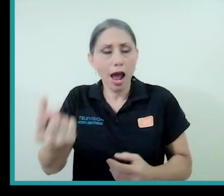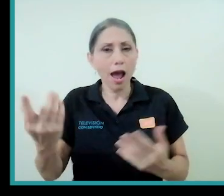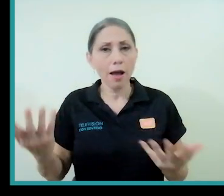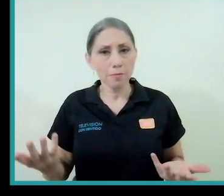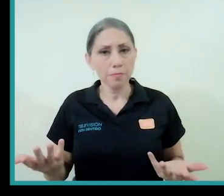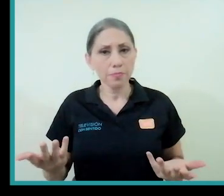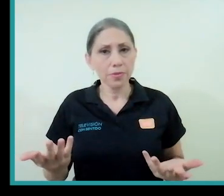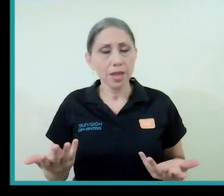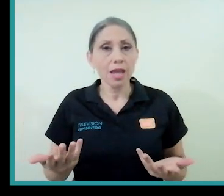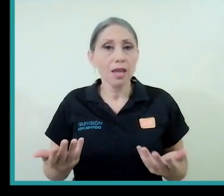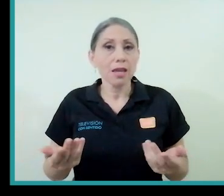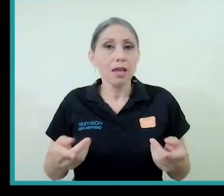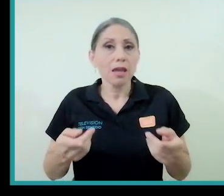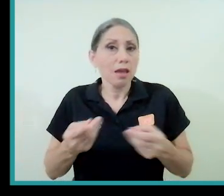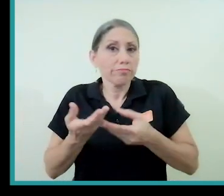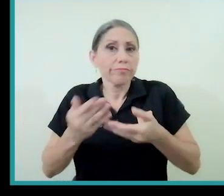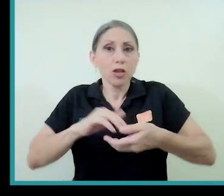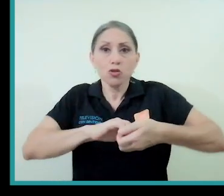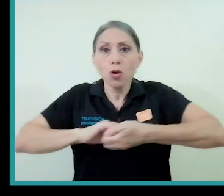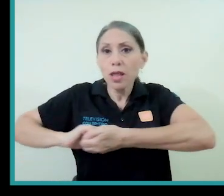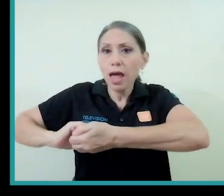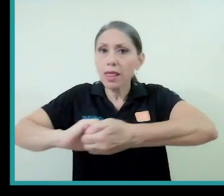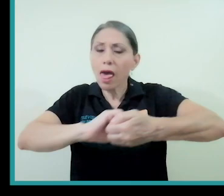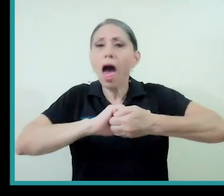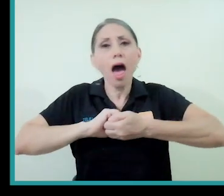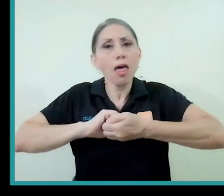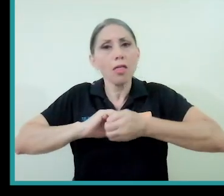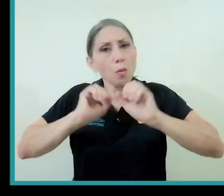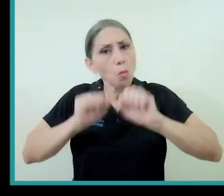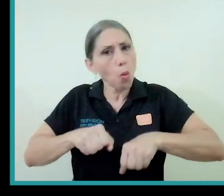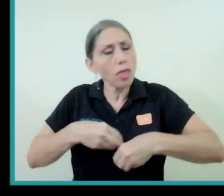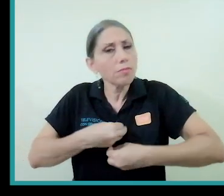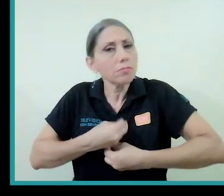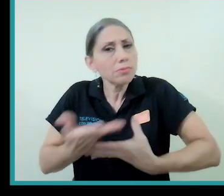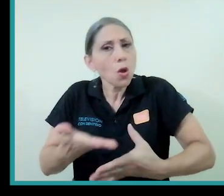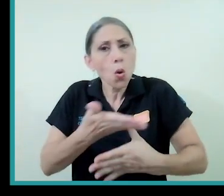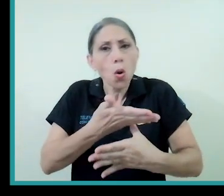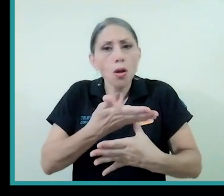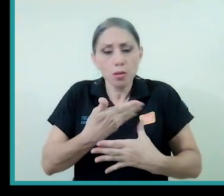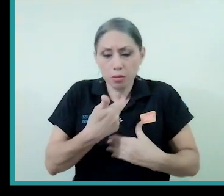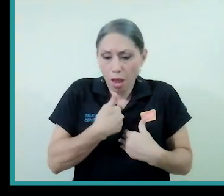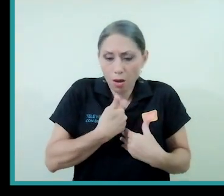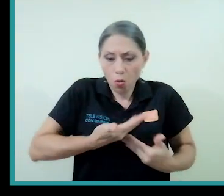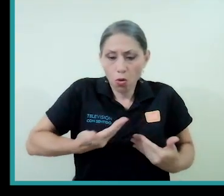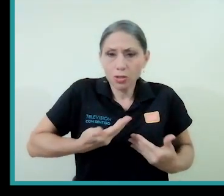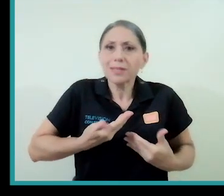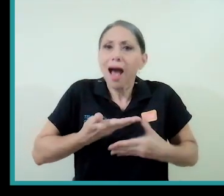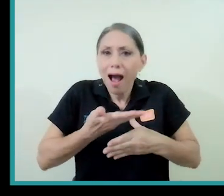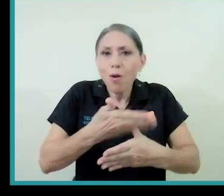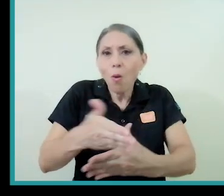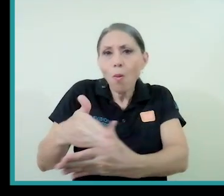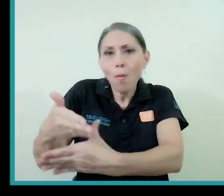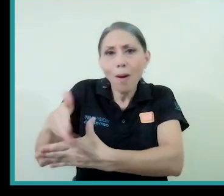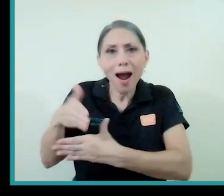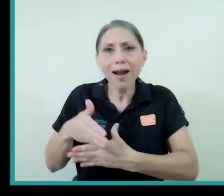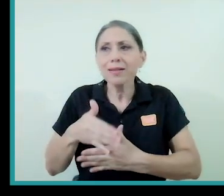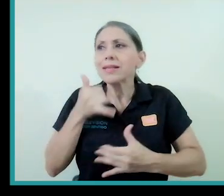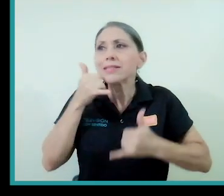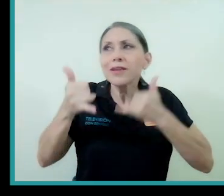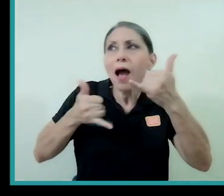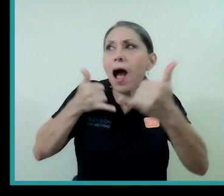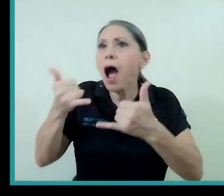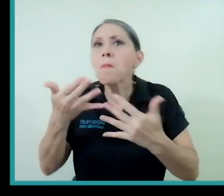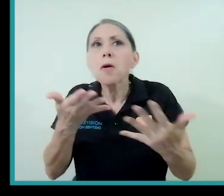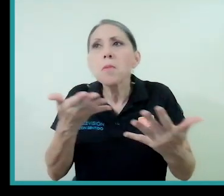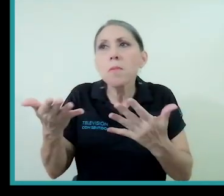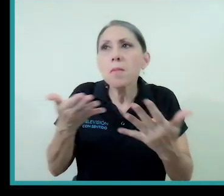que extienda la solidaridad compartiendo de lo que tiene, que haga llamadas, que le pregunte a sus vecinos o a los adultos mayores de